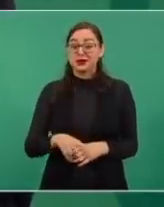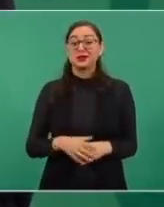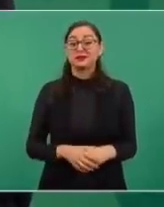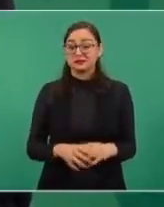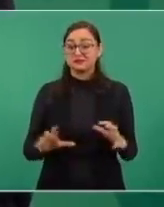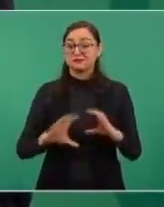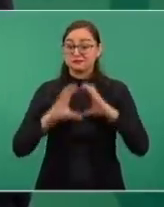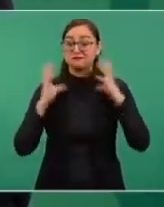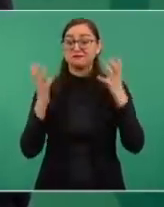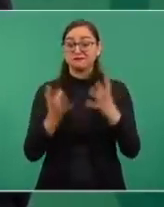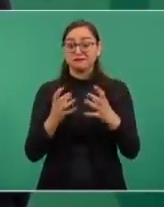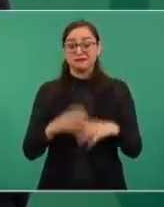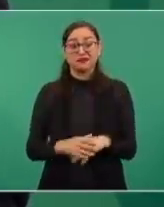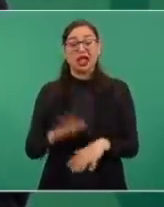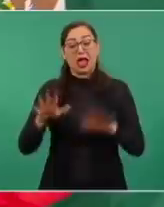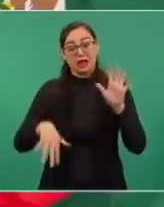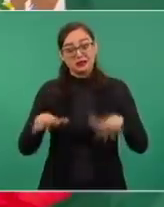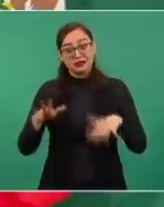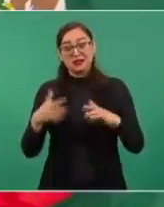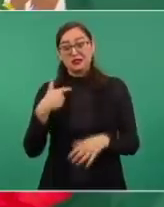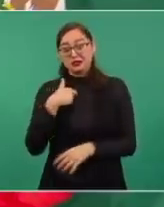presumo y tiro aceite,